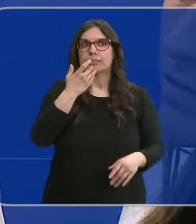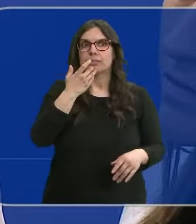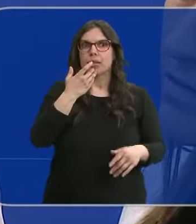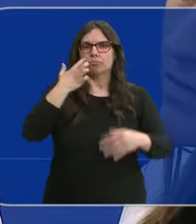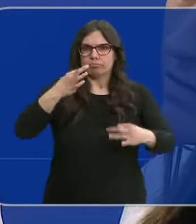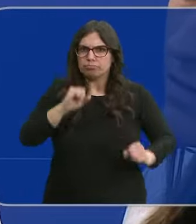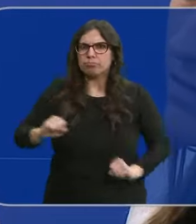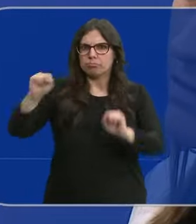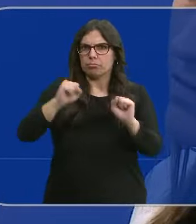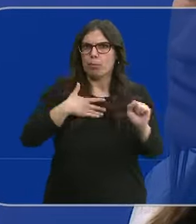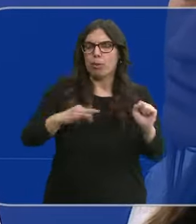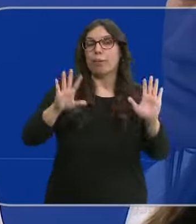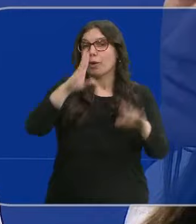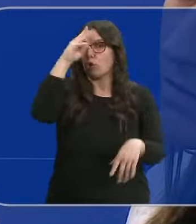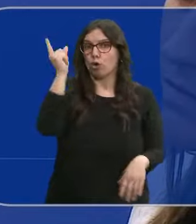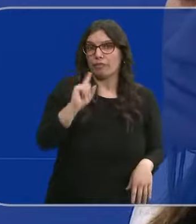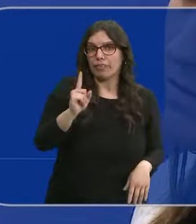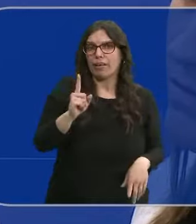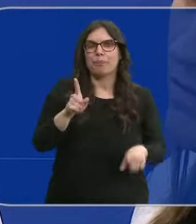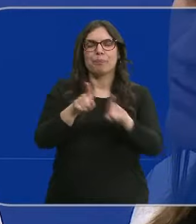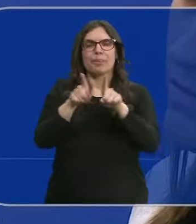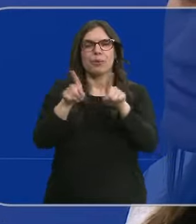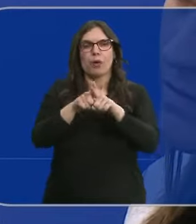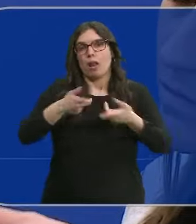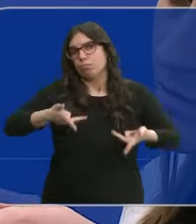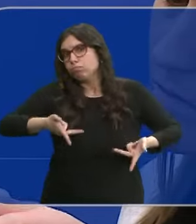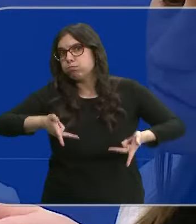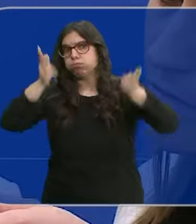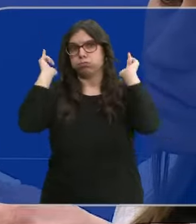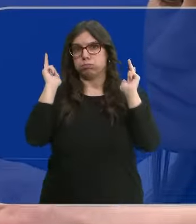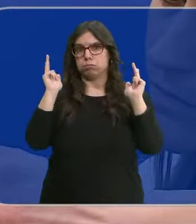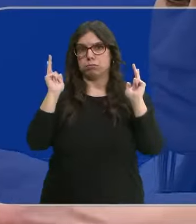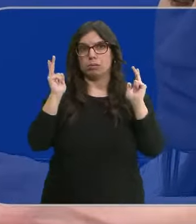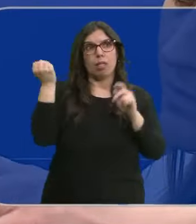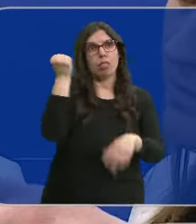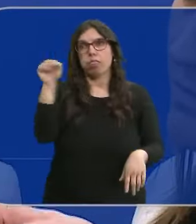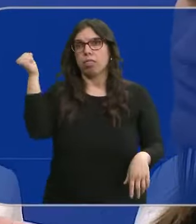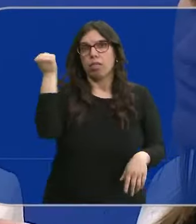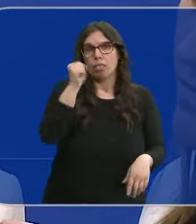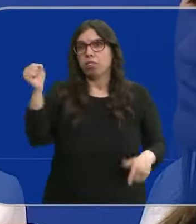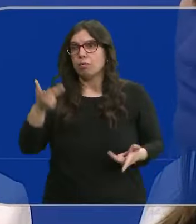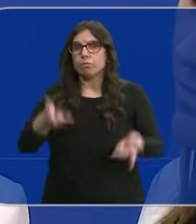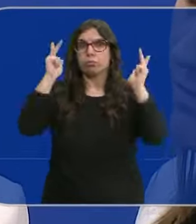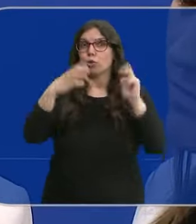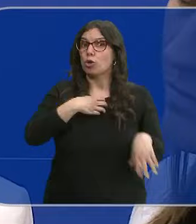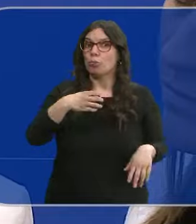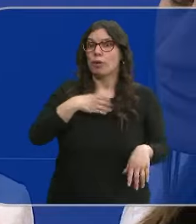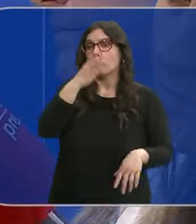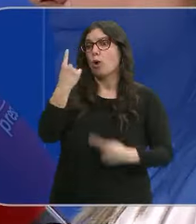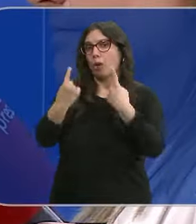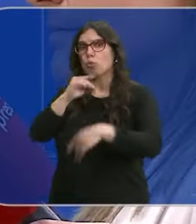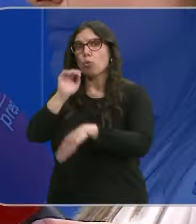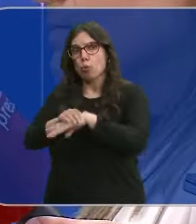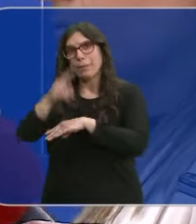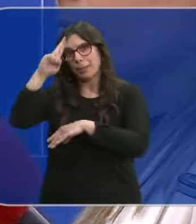pues se tendrá en cuenta, pero no podemos olvidar que no podemos dar carta de naturaleza al incumplimiento, porque eso va en contra de los cumplidores.